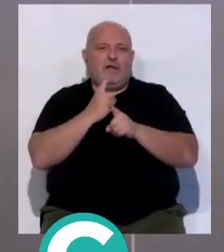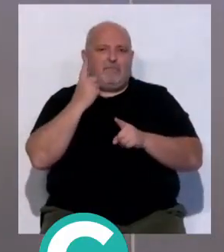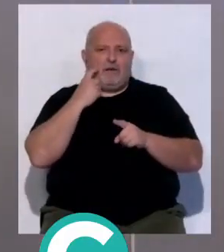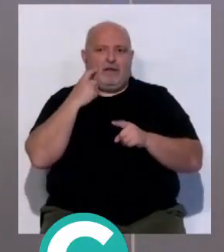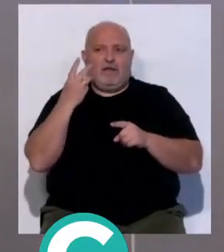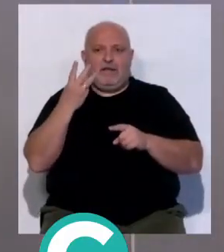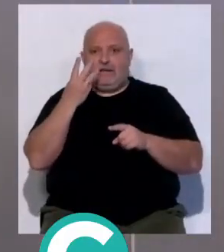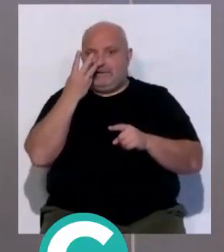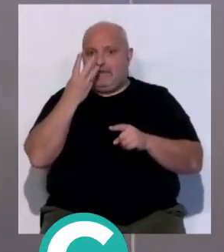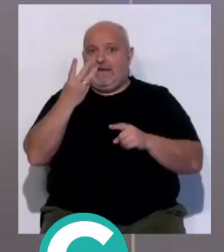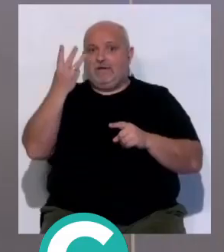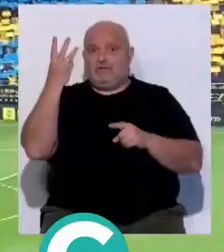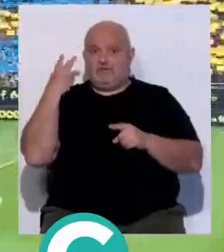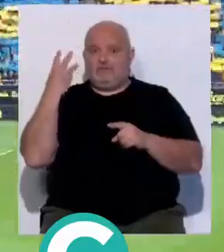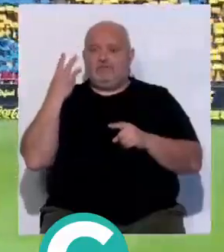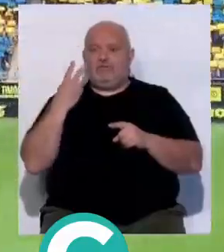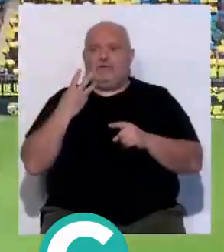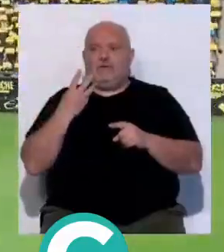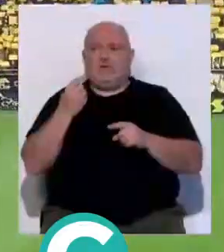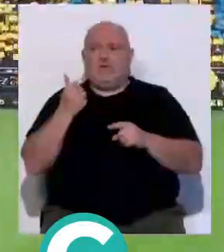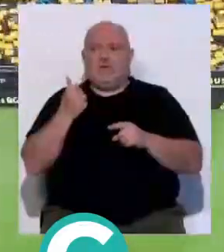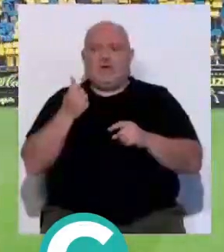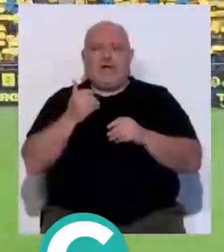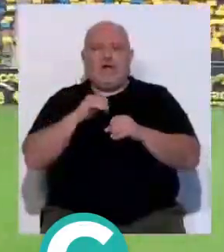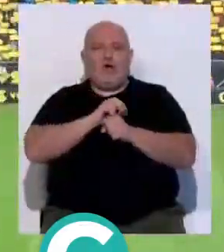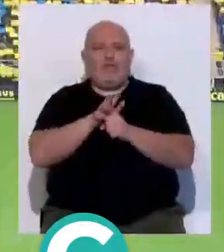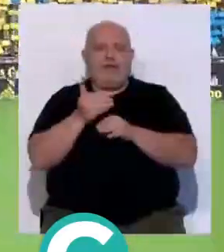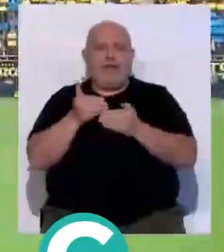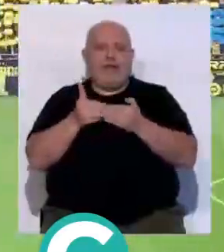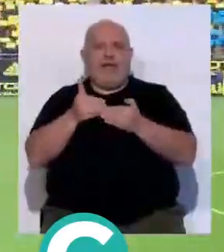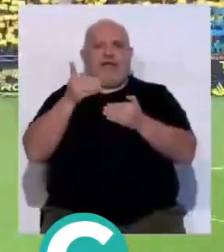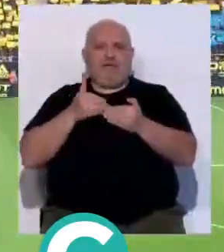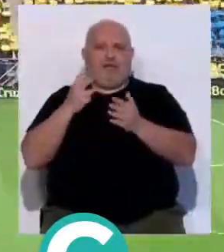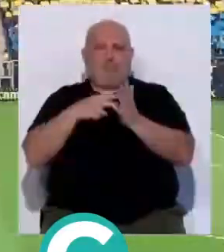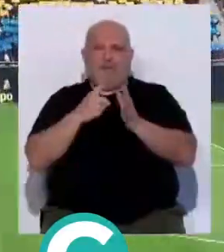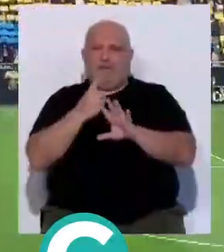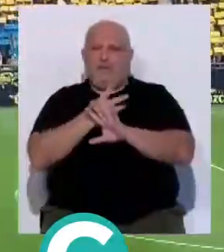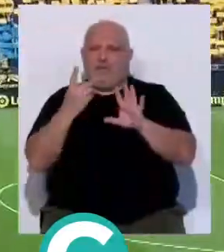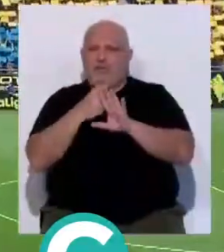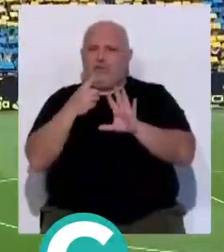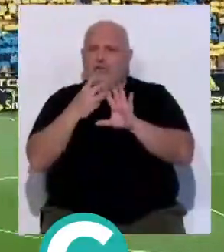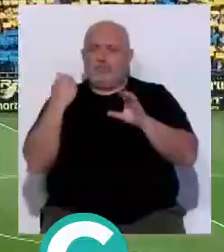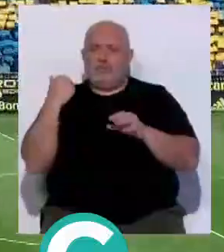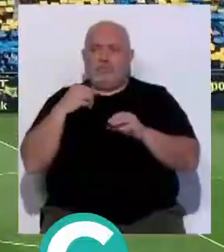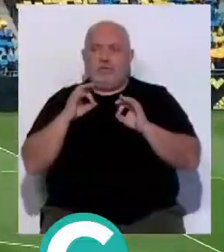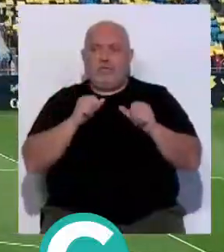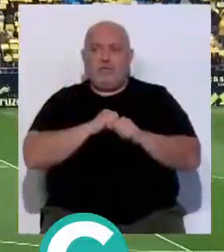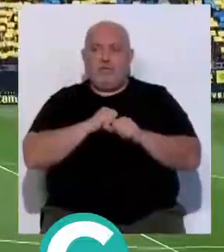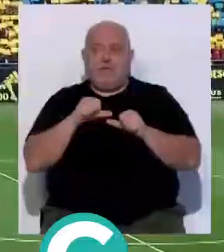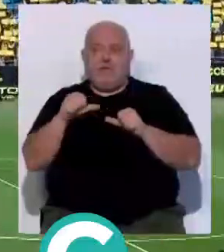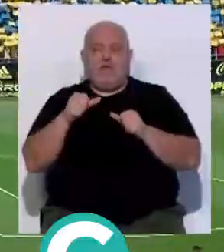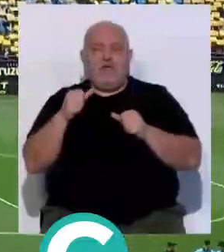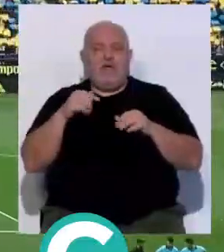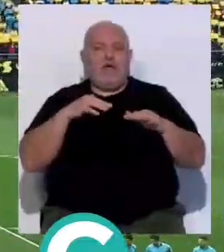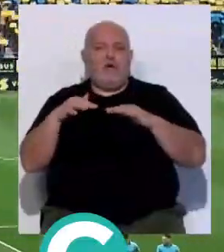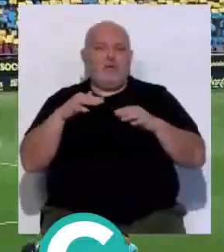hace tres temporadas, fue ante incluso del COVID, y no sé si tendré un aspecto así. Pues proponen varias